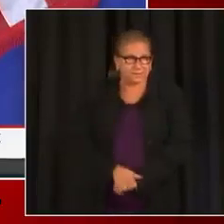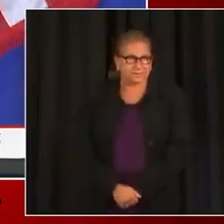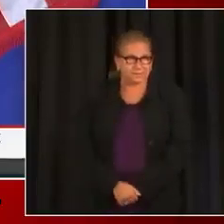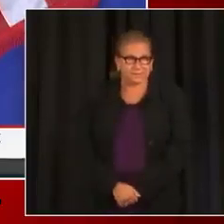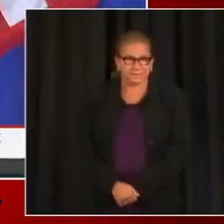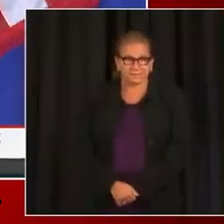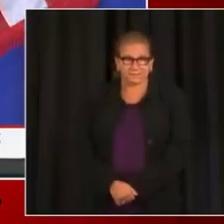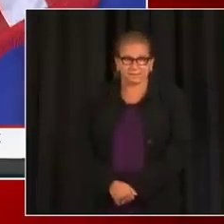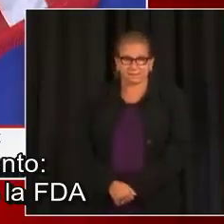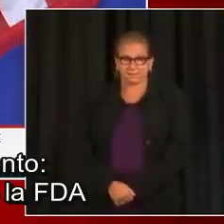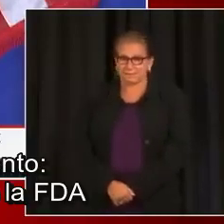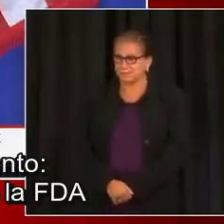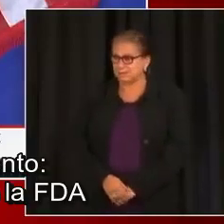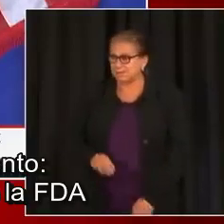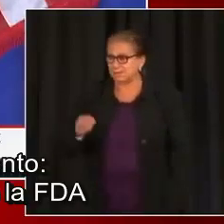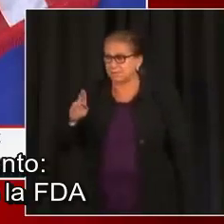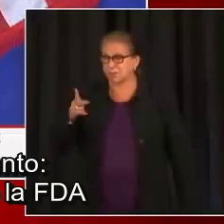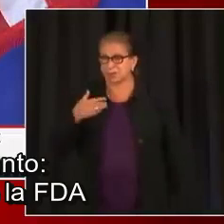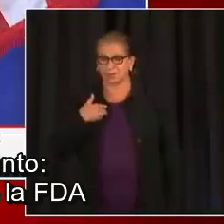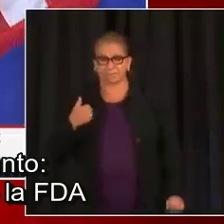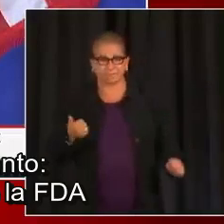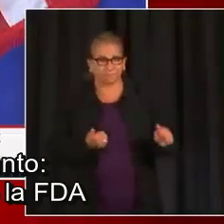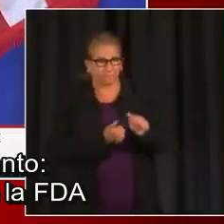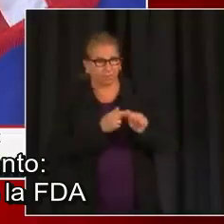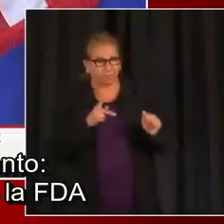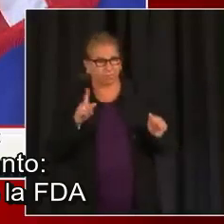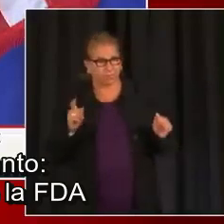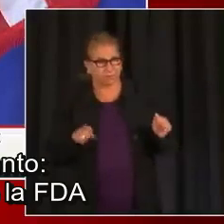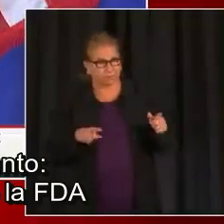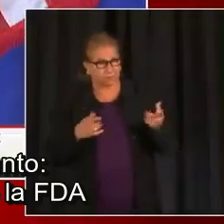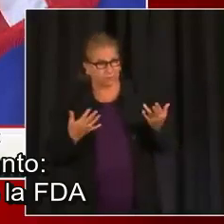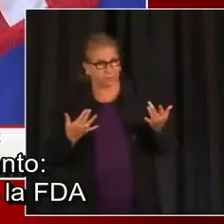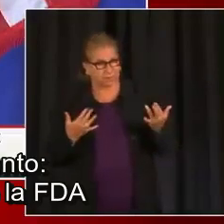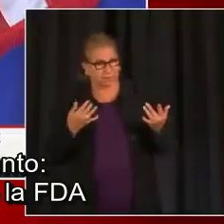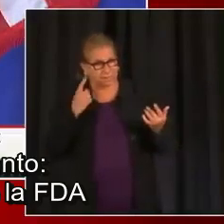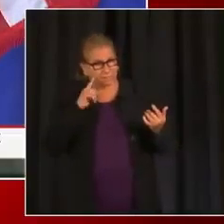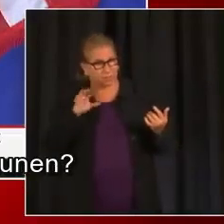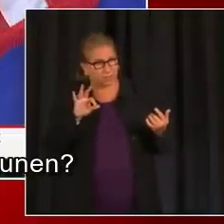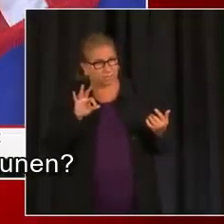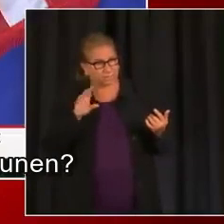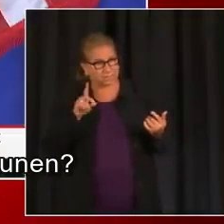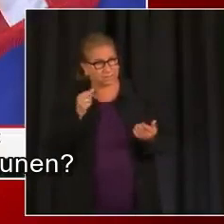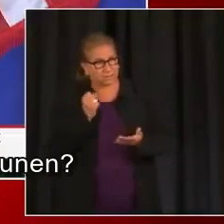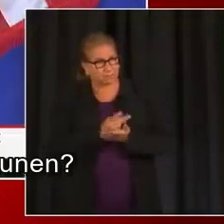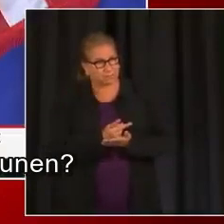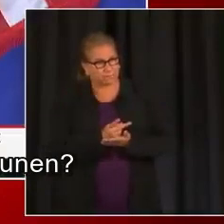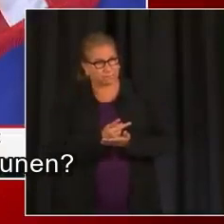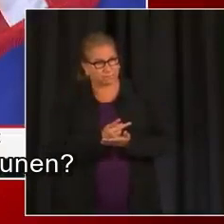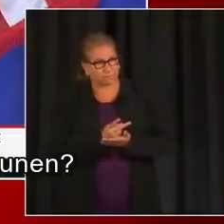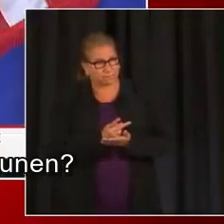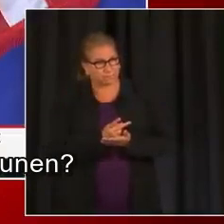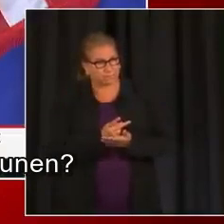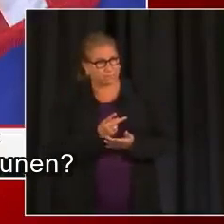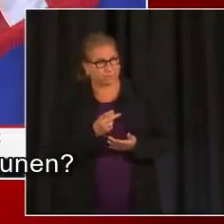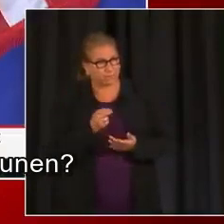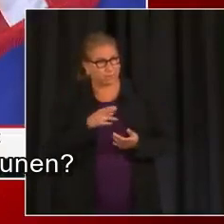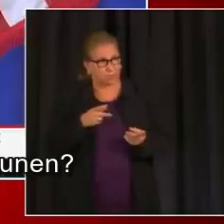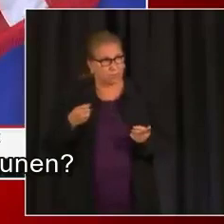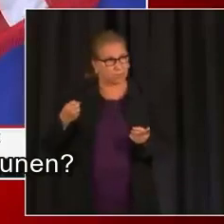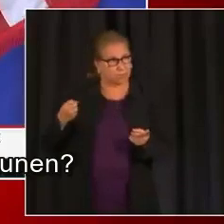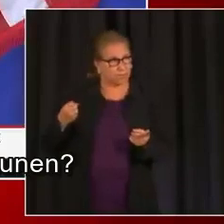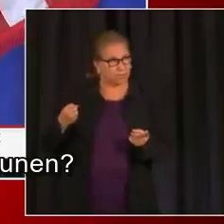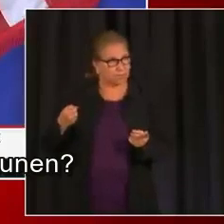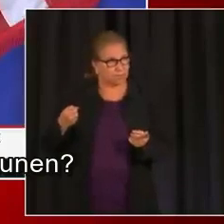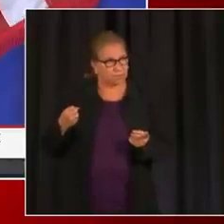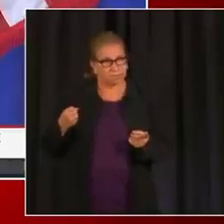Así que manténganse sintonizados. Doctora, puede hacer una pregunta de seguimiento. ¿Está esperando la aprobación de la FDA para solicitar que los niños se vacunen? ¿Es algo que la